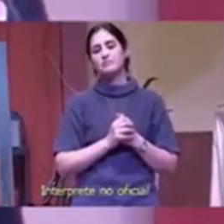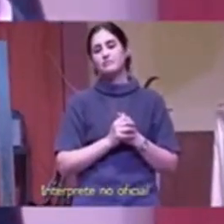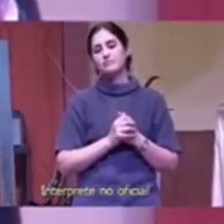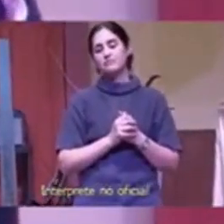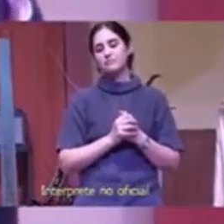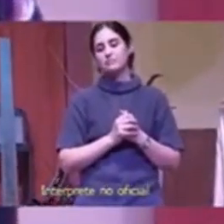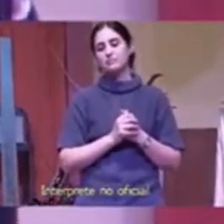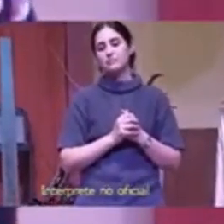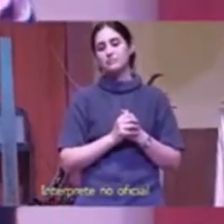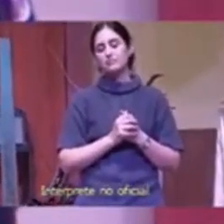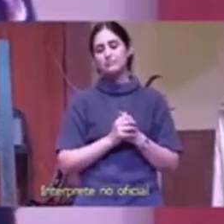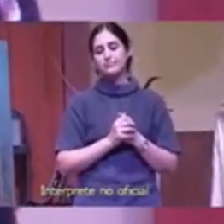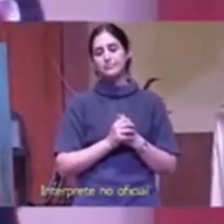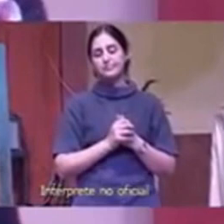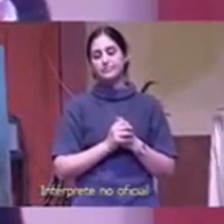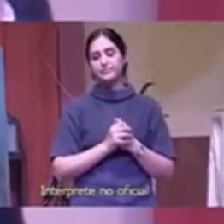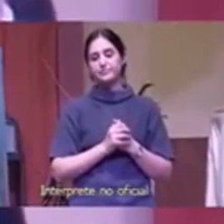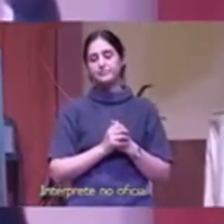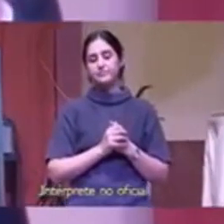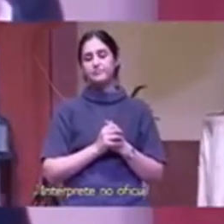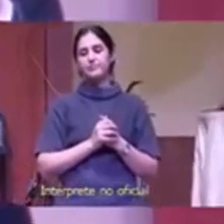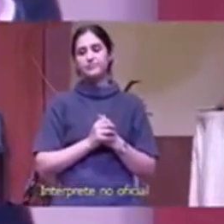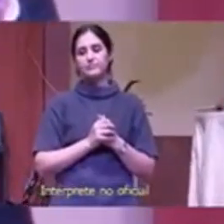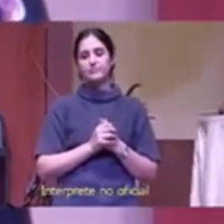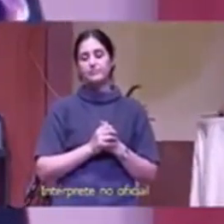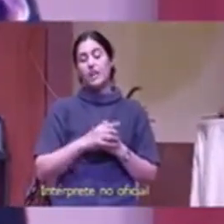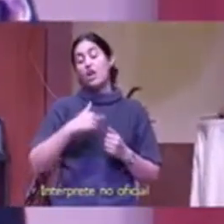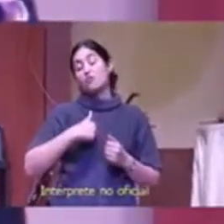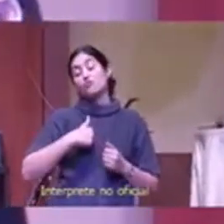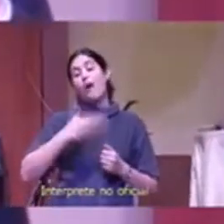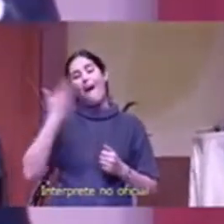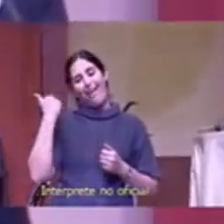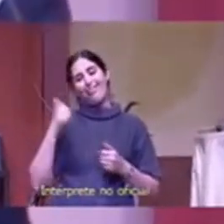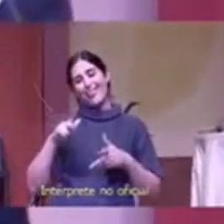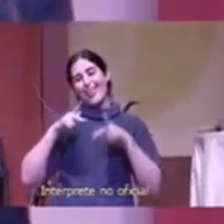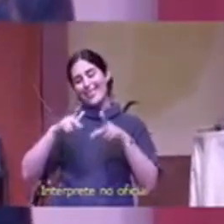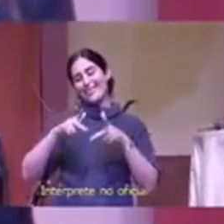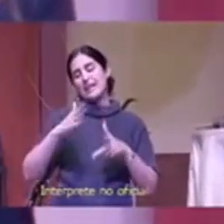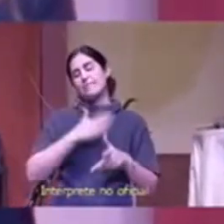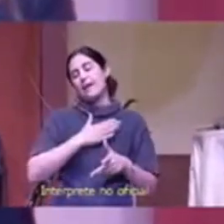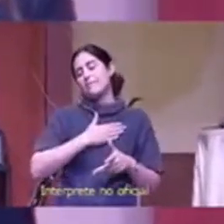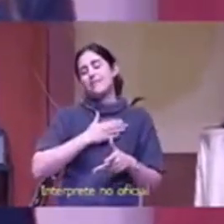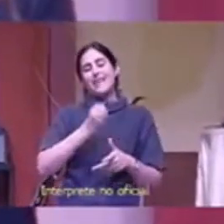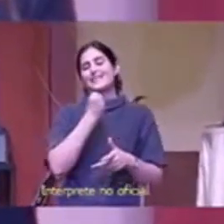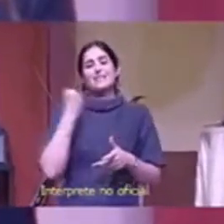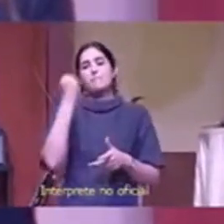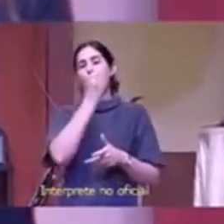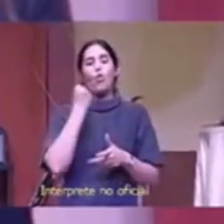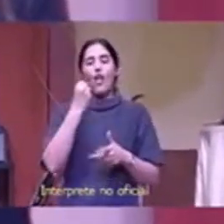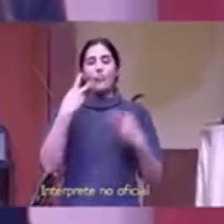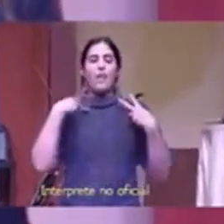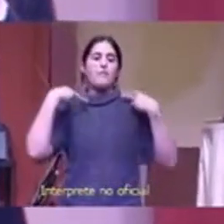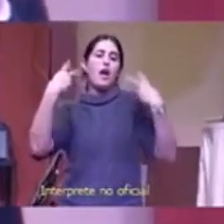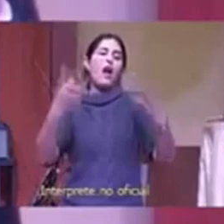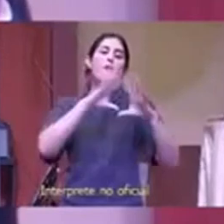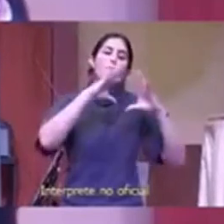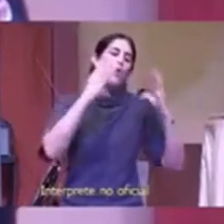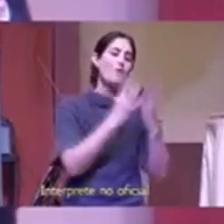ya les dije el honor que es el privilegio que es ser misionero yo fui misionero